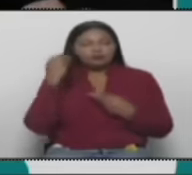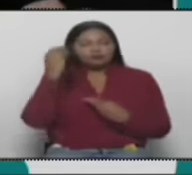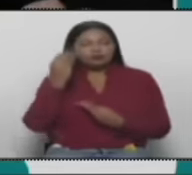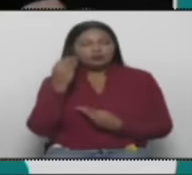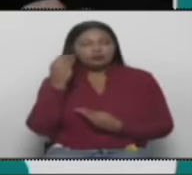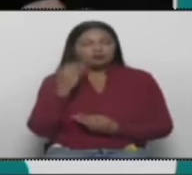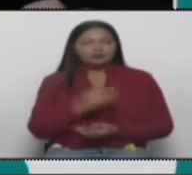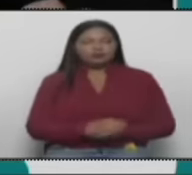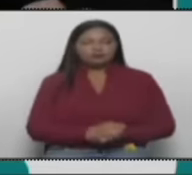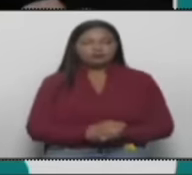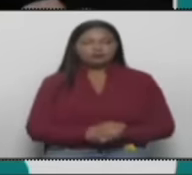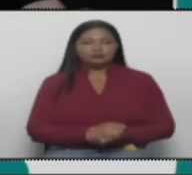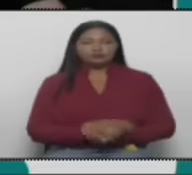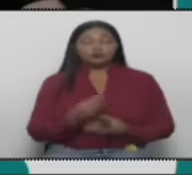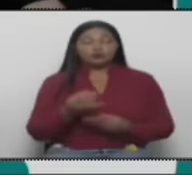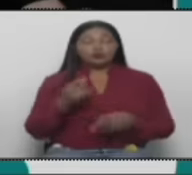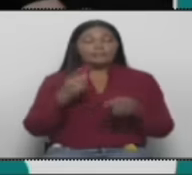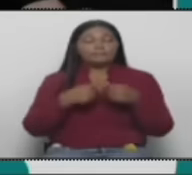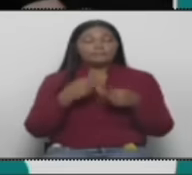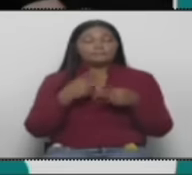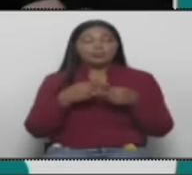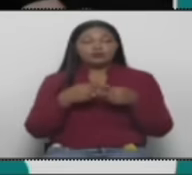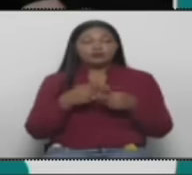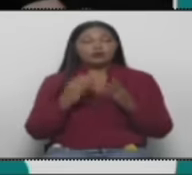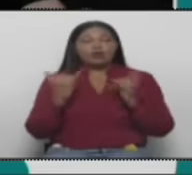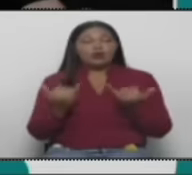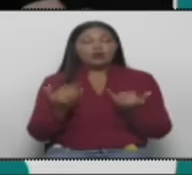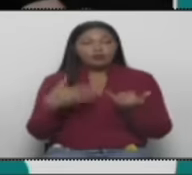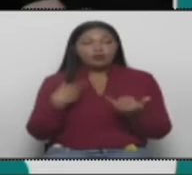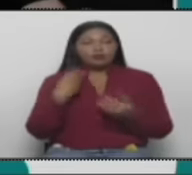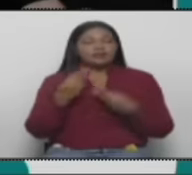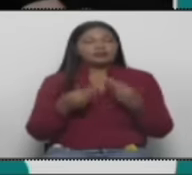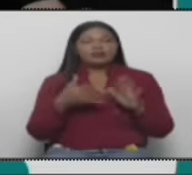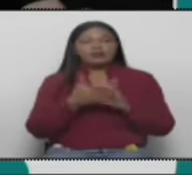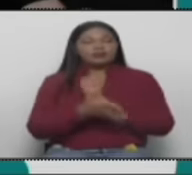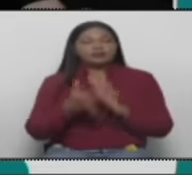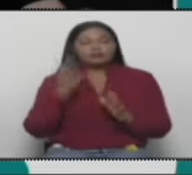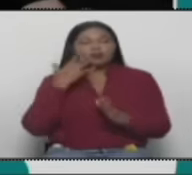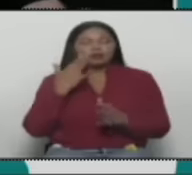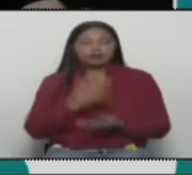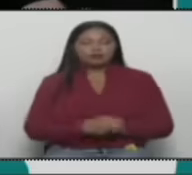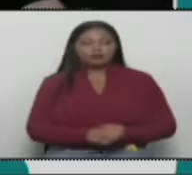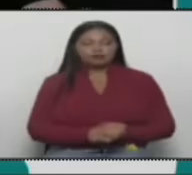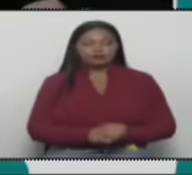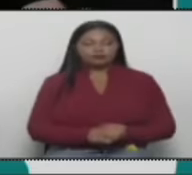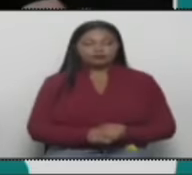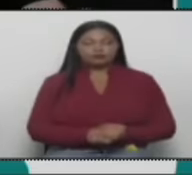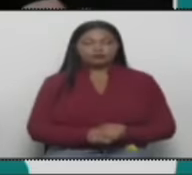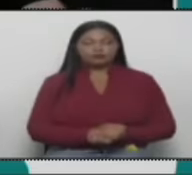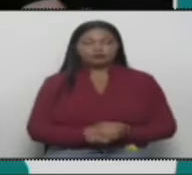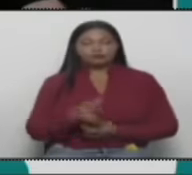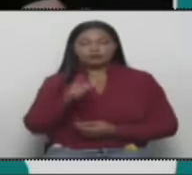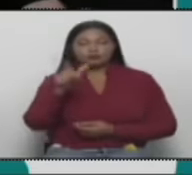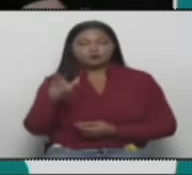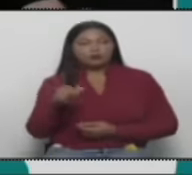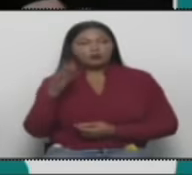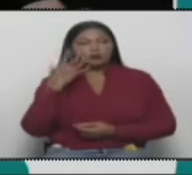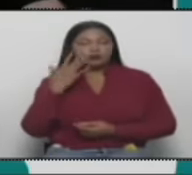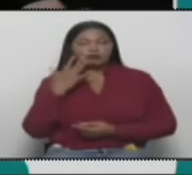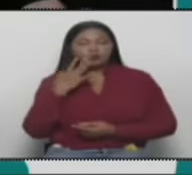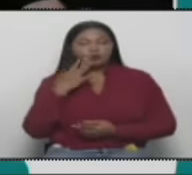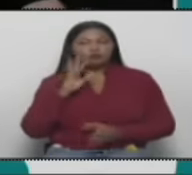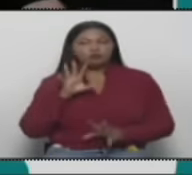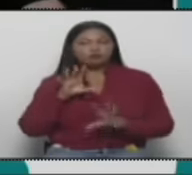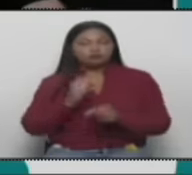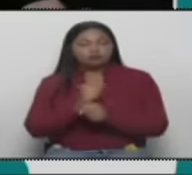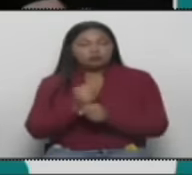sumamente peligrosa. Ahora, doctor, ¿qué pudiera ocurrir si este candidato no acata